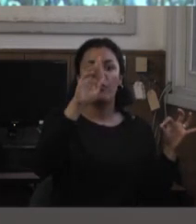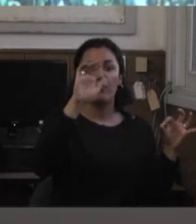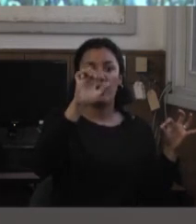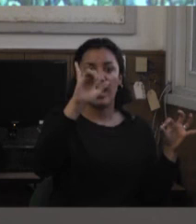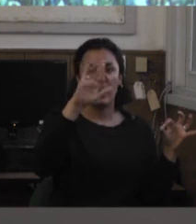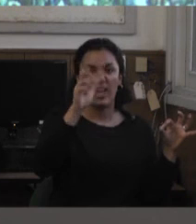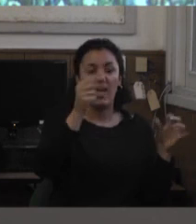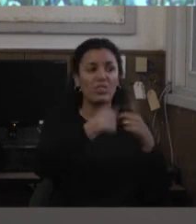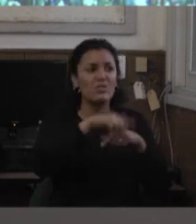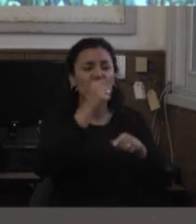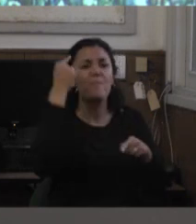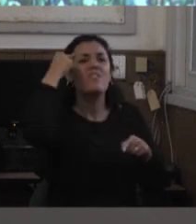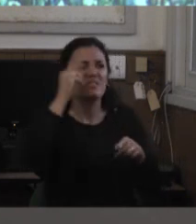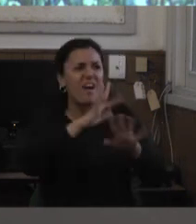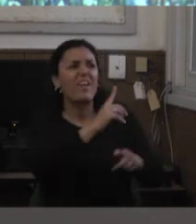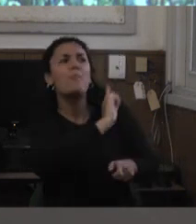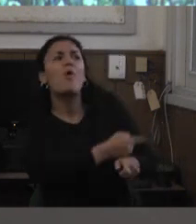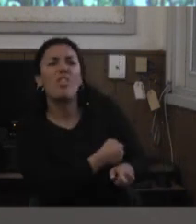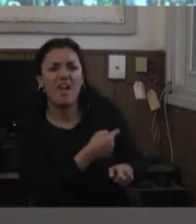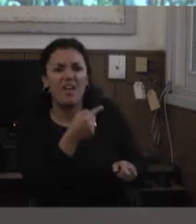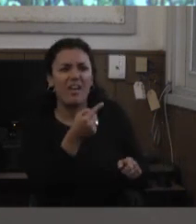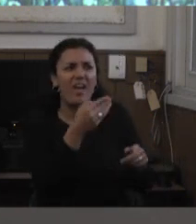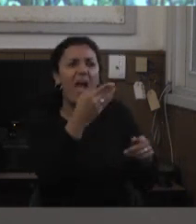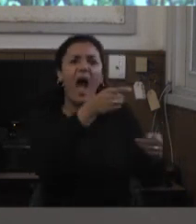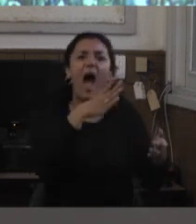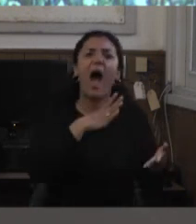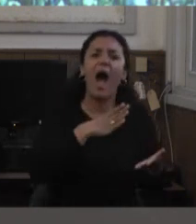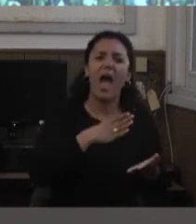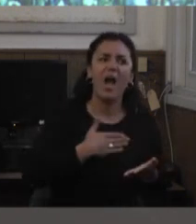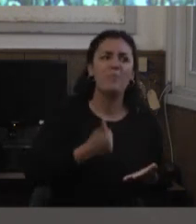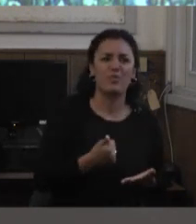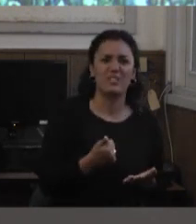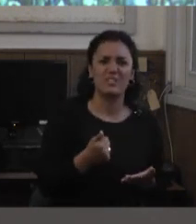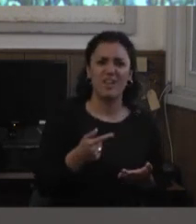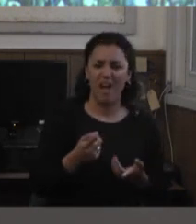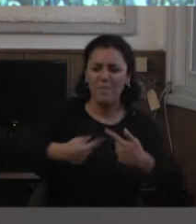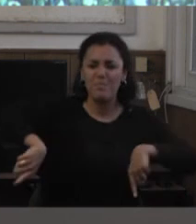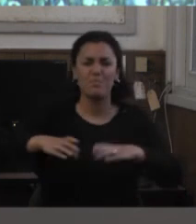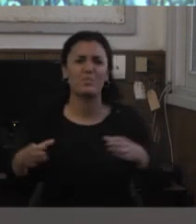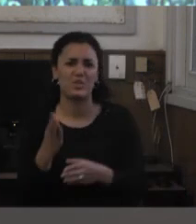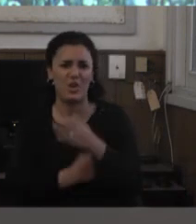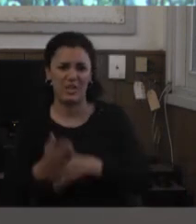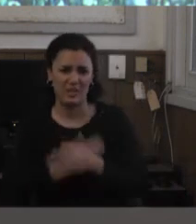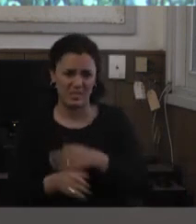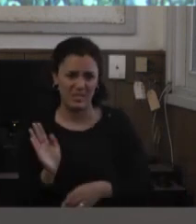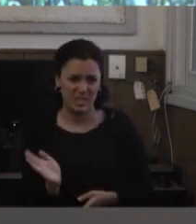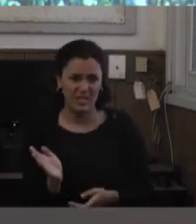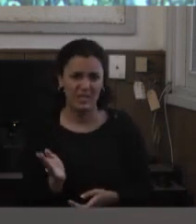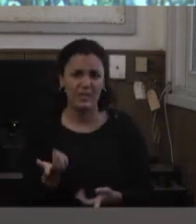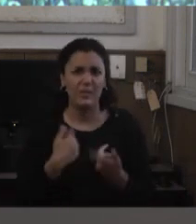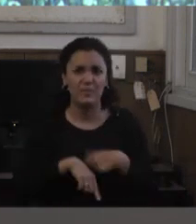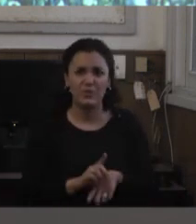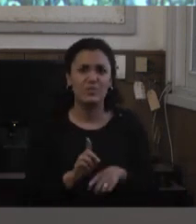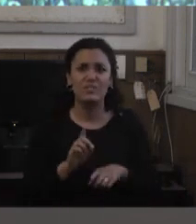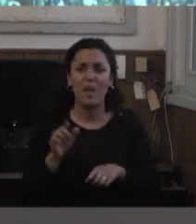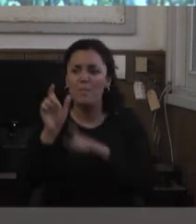beneficia el tener espacios exclusivos para la discapacidad y por qué no pensar que cualquiera quisiera ser cualquiera en cualquier ámbito y